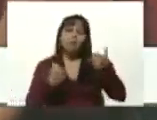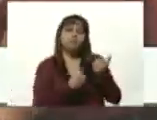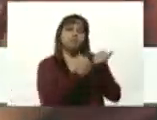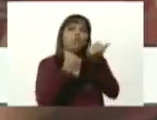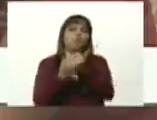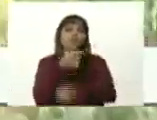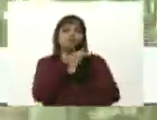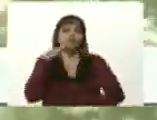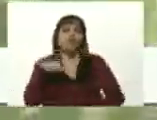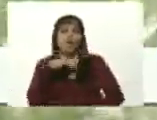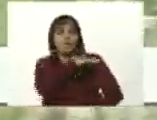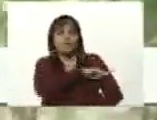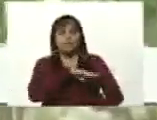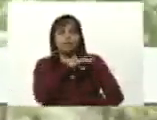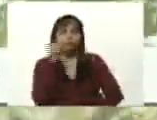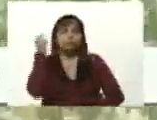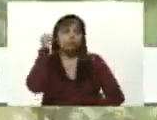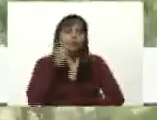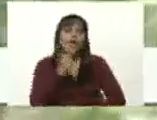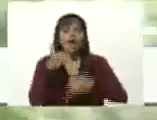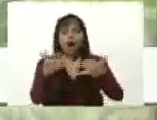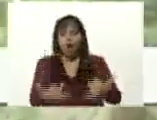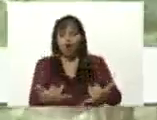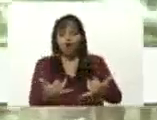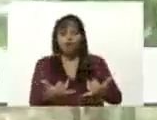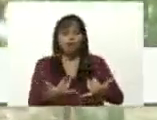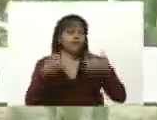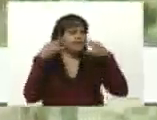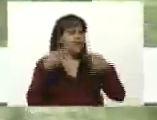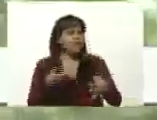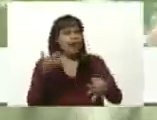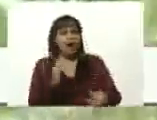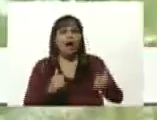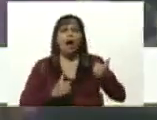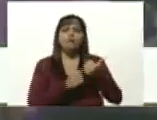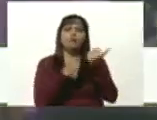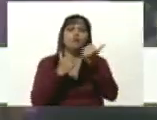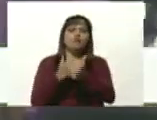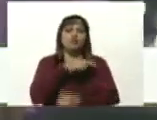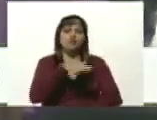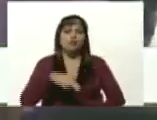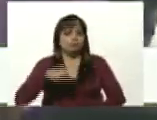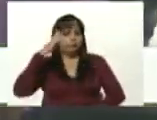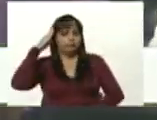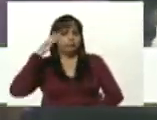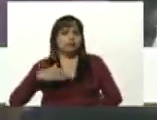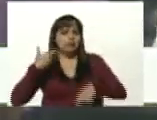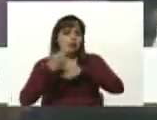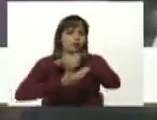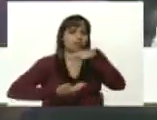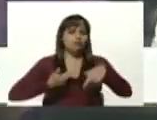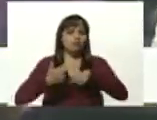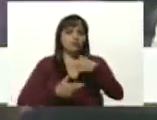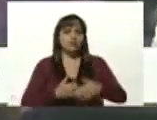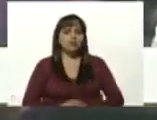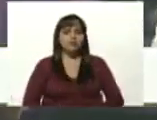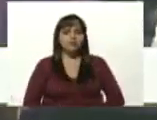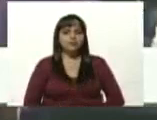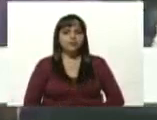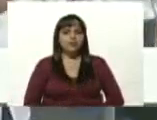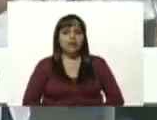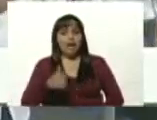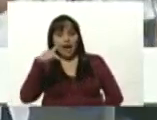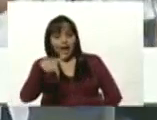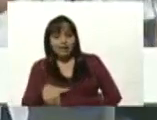nosotros, en nuestra misión Sucre. Ahora cuenta con este contingente de soldados y soldadas revolucionarios. Nuestra trinchera